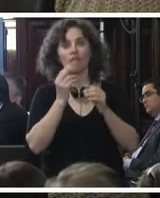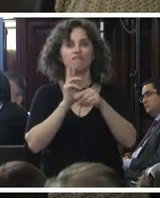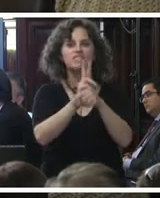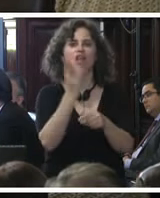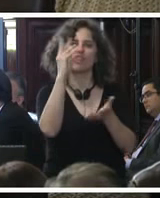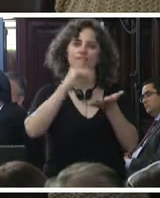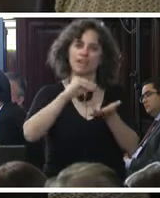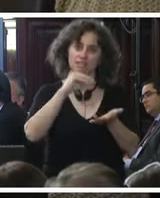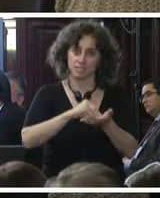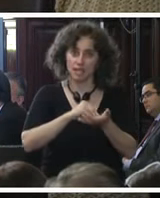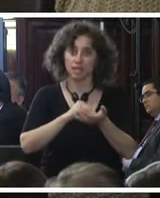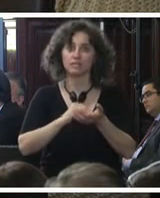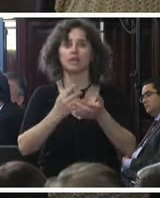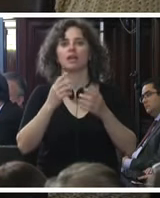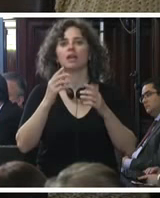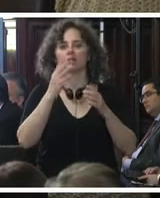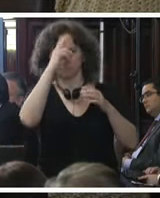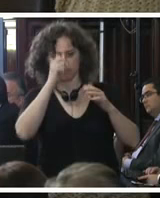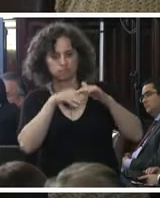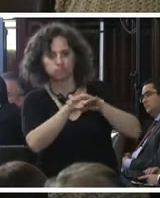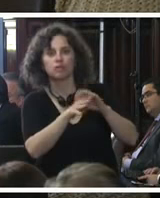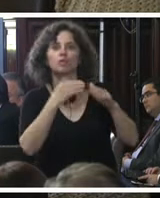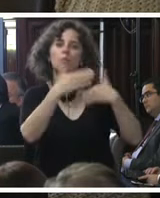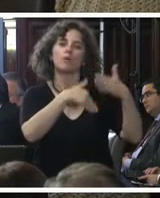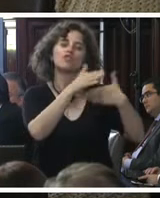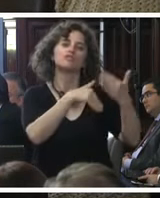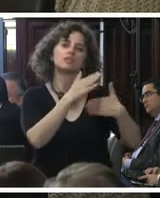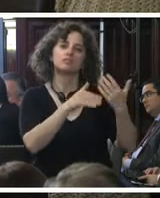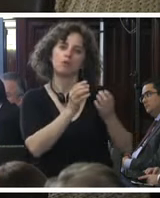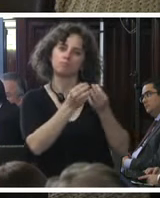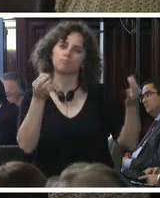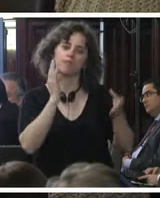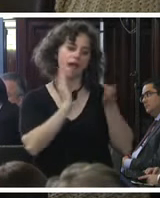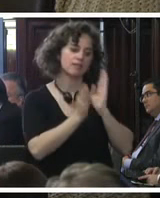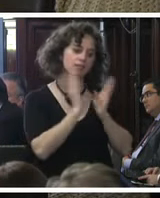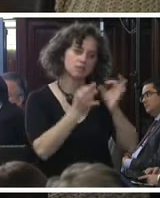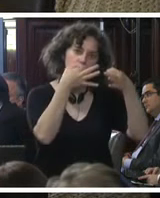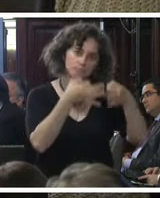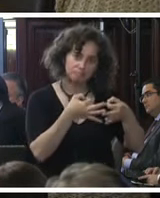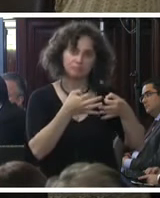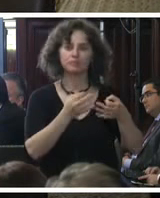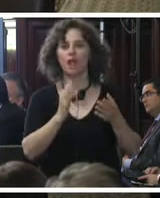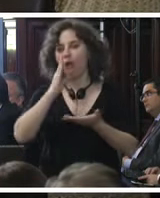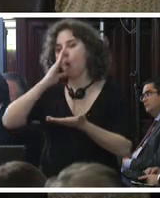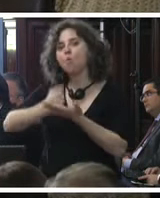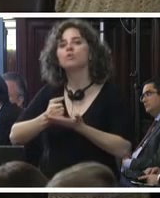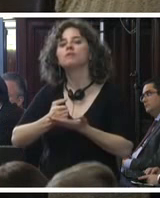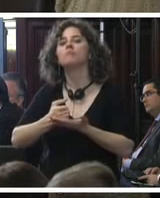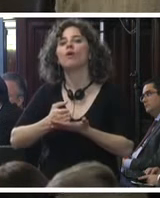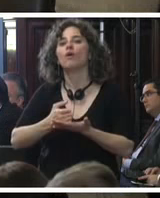tres veces en nutrición está en un proceso pleno de rehabilitación y finalmente por lo que hace